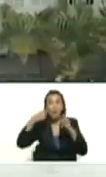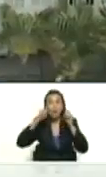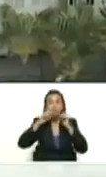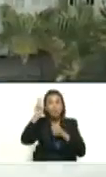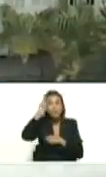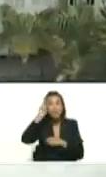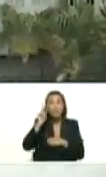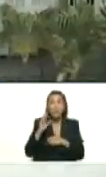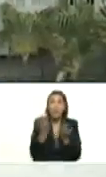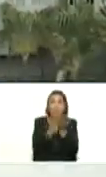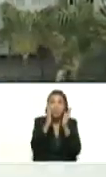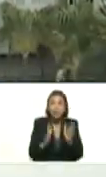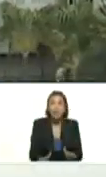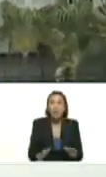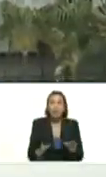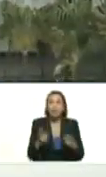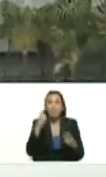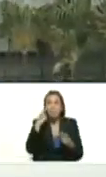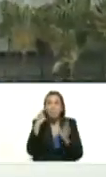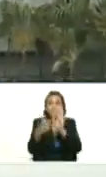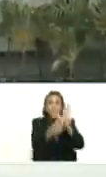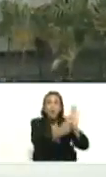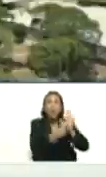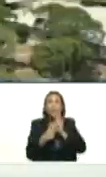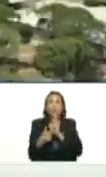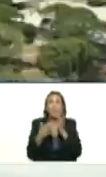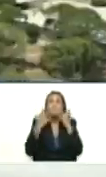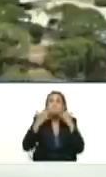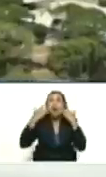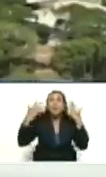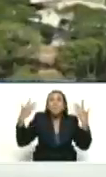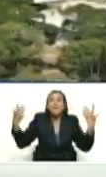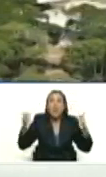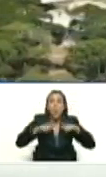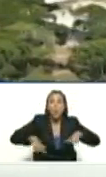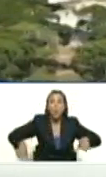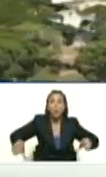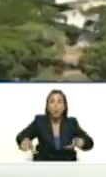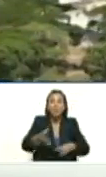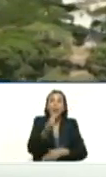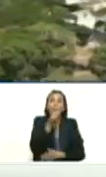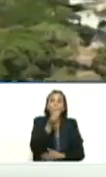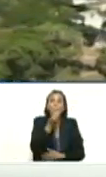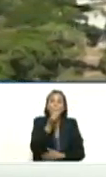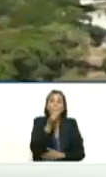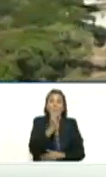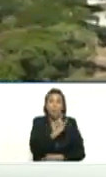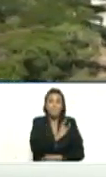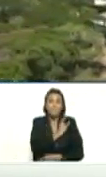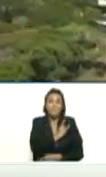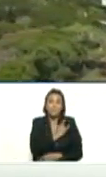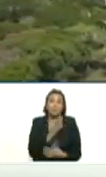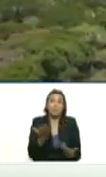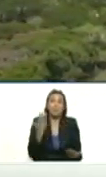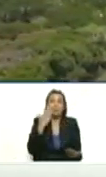videos mostrando maravillados los espacios del comedor de la UCB